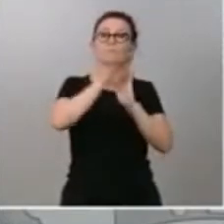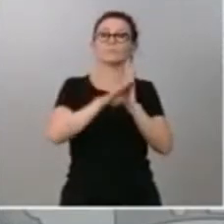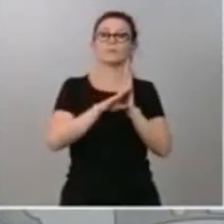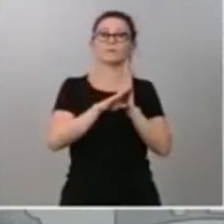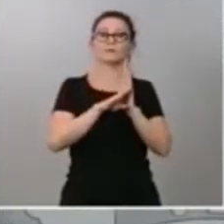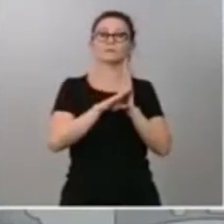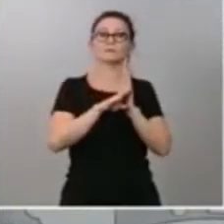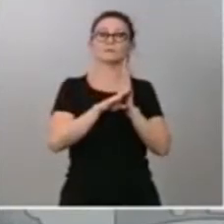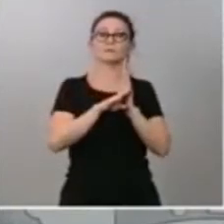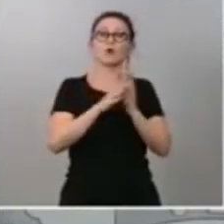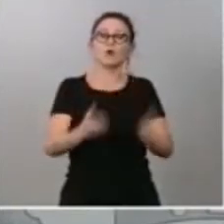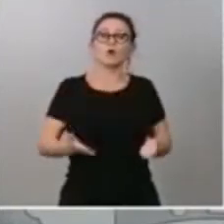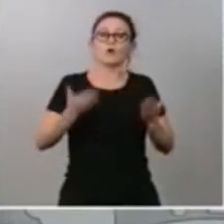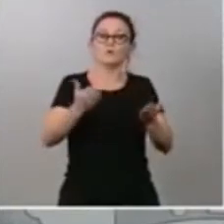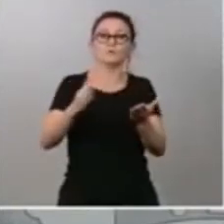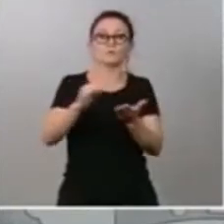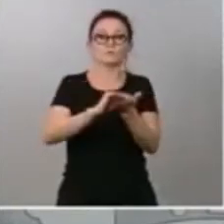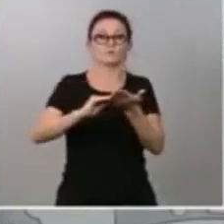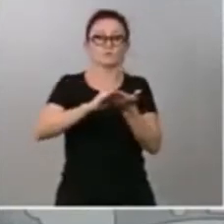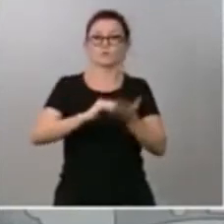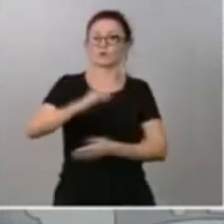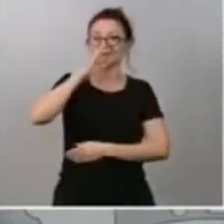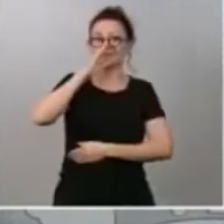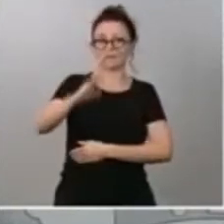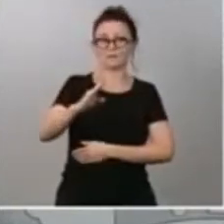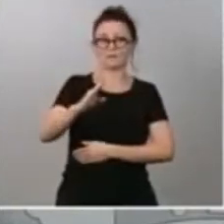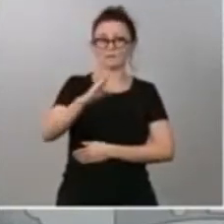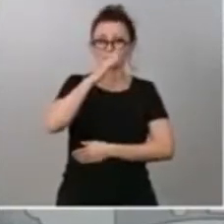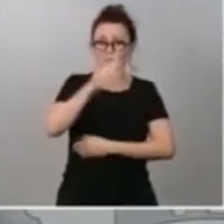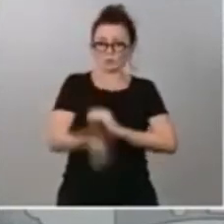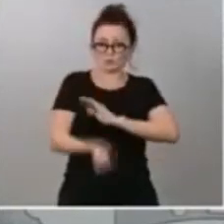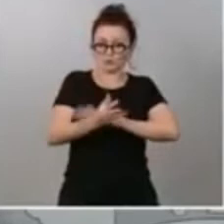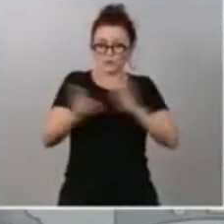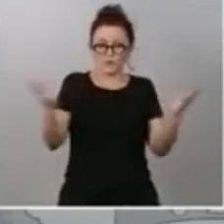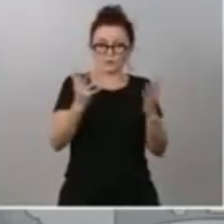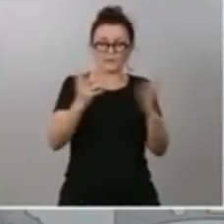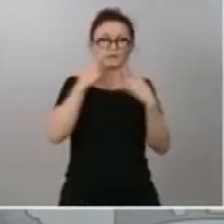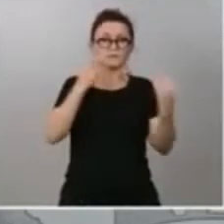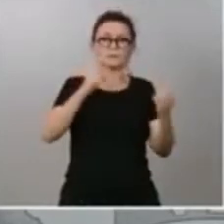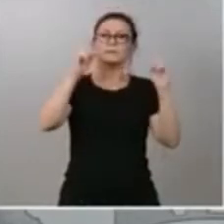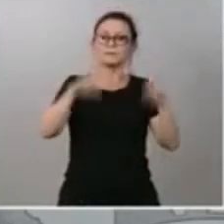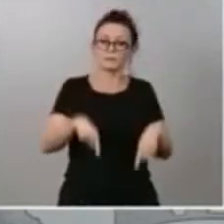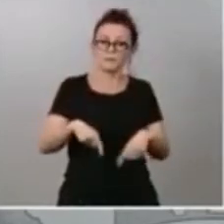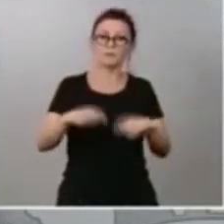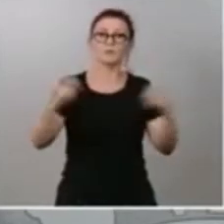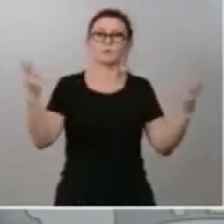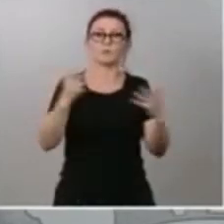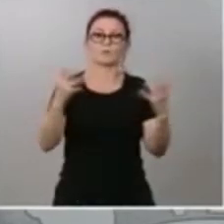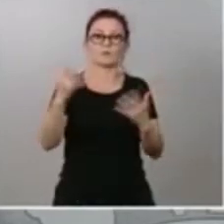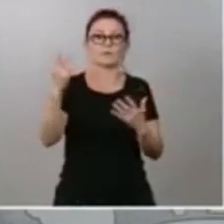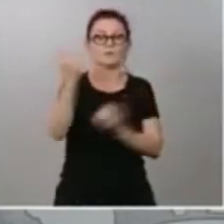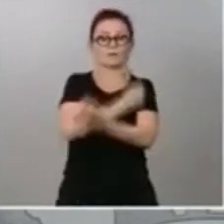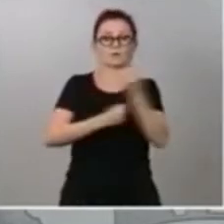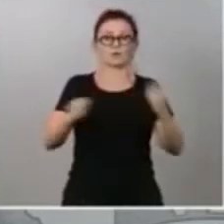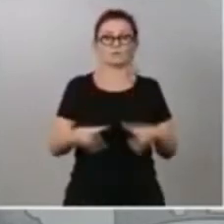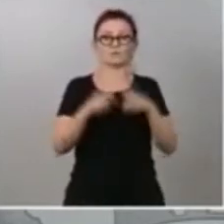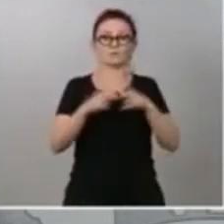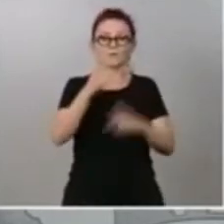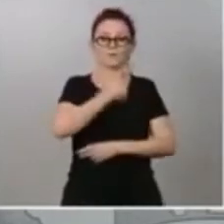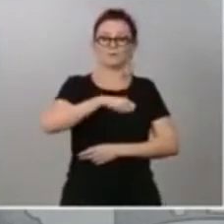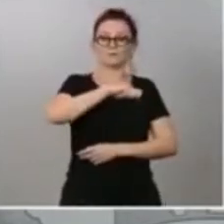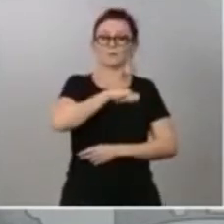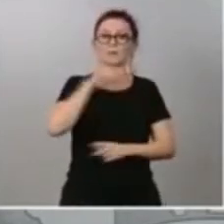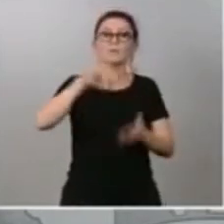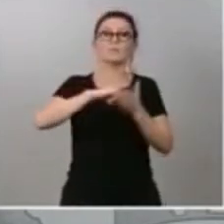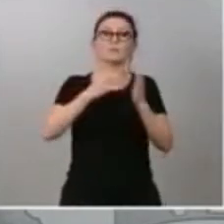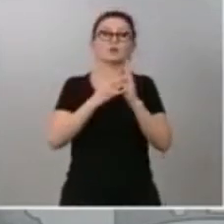y las urgencias que nos planteaba la emergencia sanitaria y también la emergencia económica y social. España tenía un proyecto de transformación encaminado